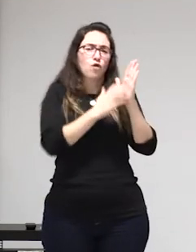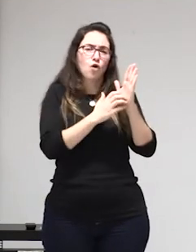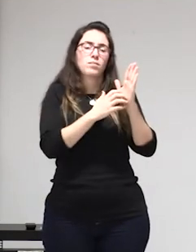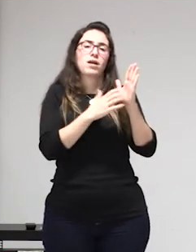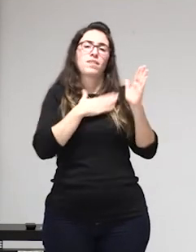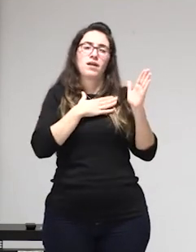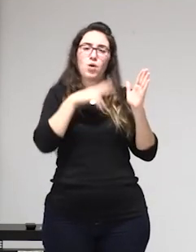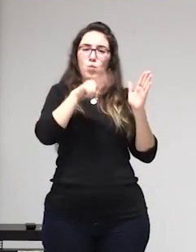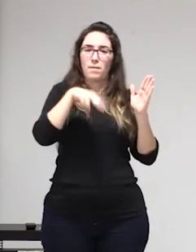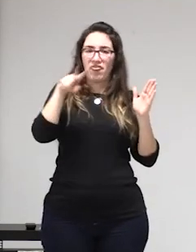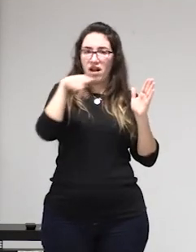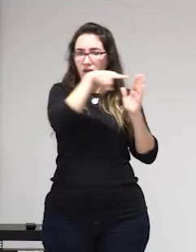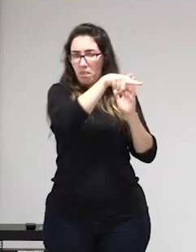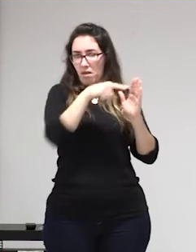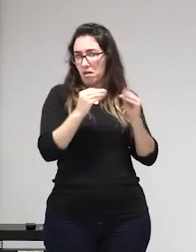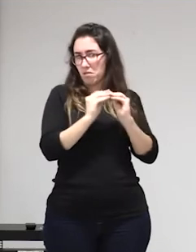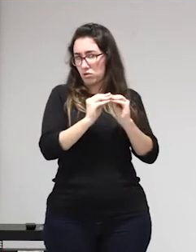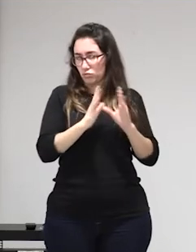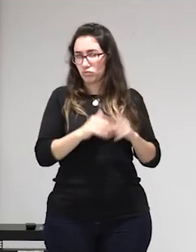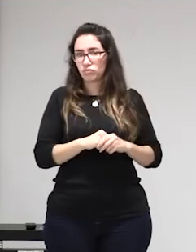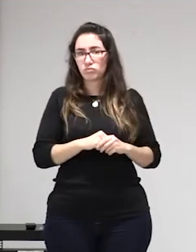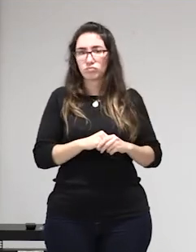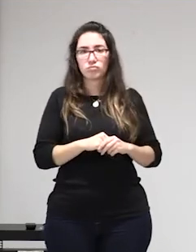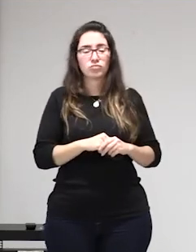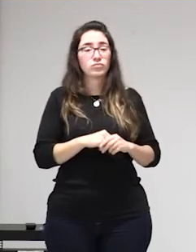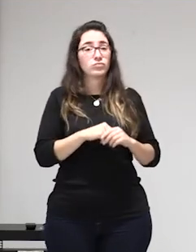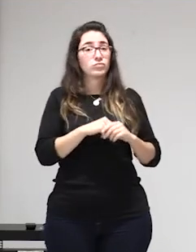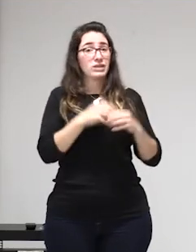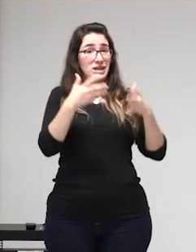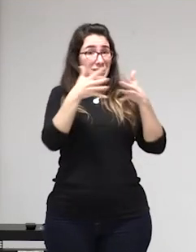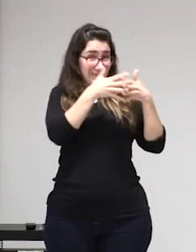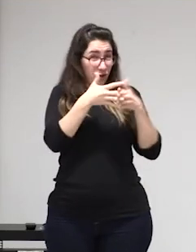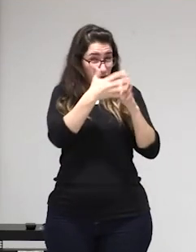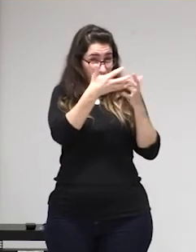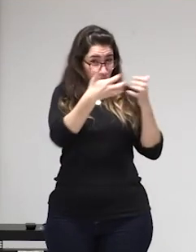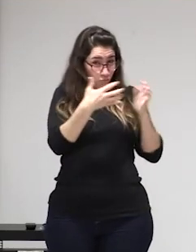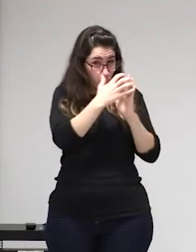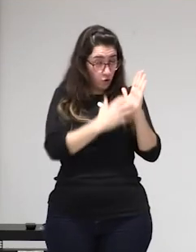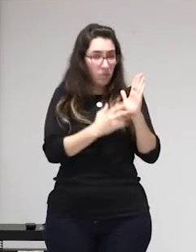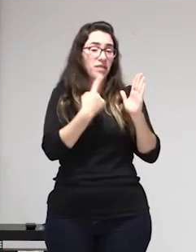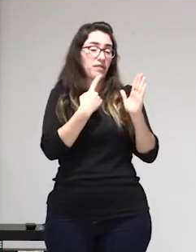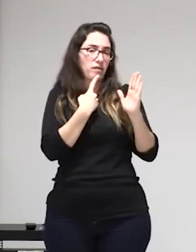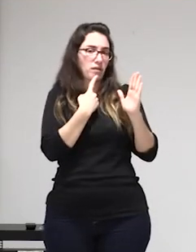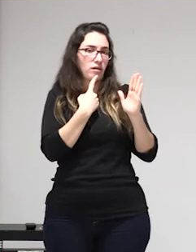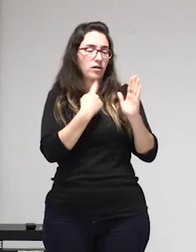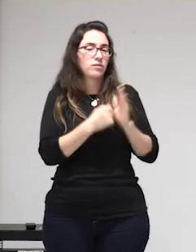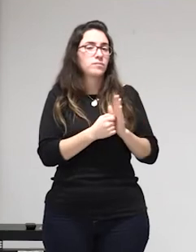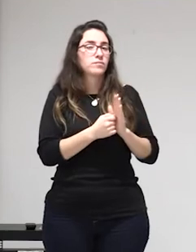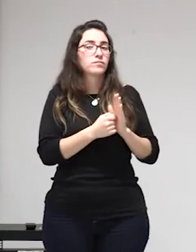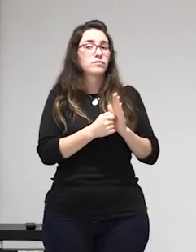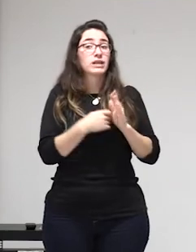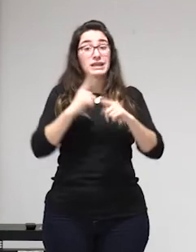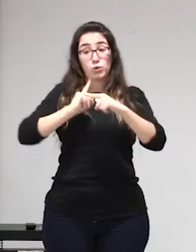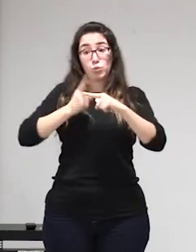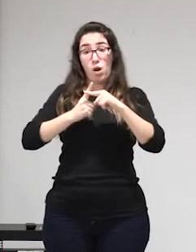coincidí con bueno vino también a debatir una mujer de árabe abolicionista dijo que según la Interpol en Suecia